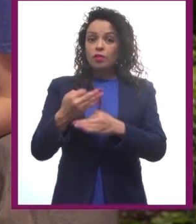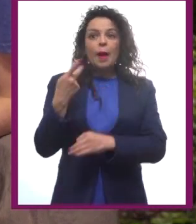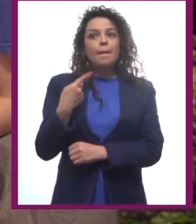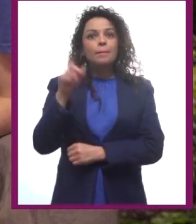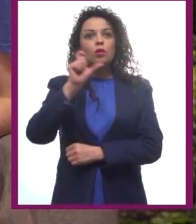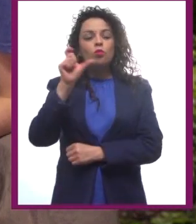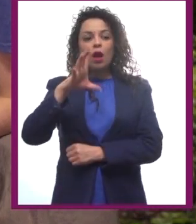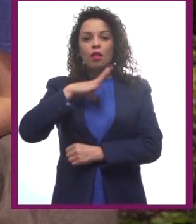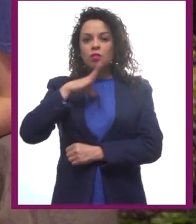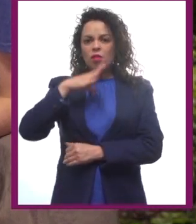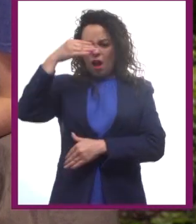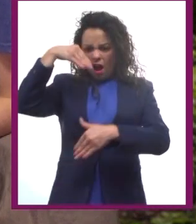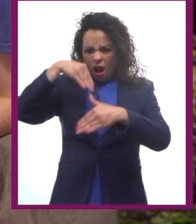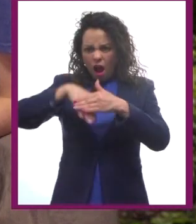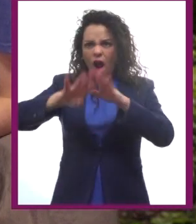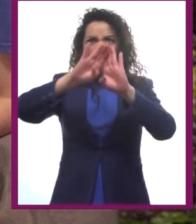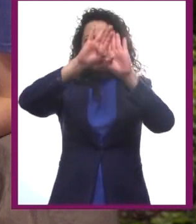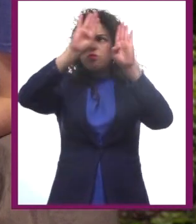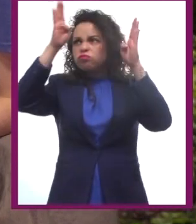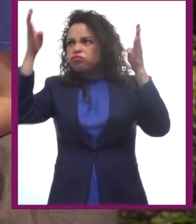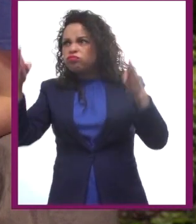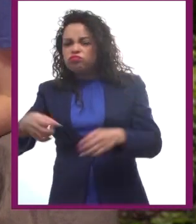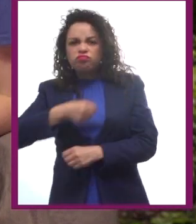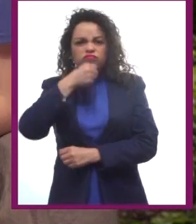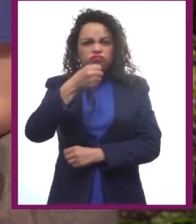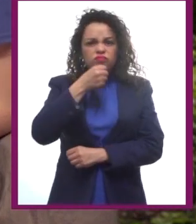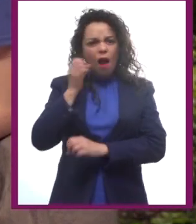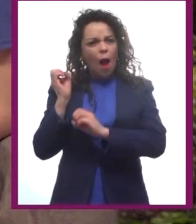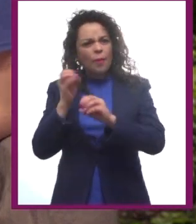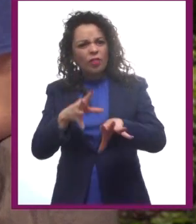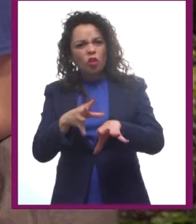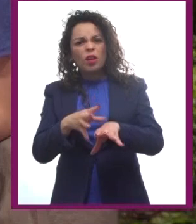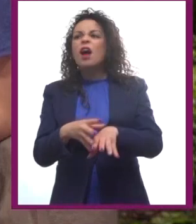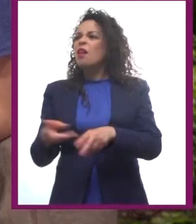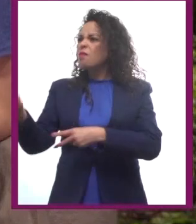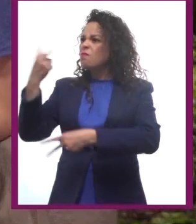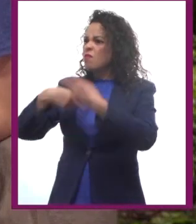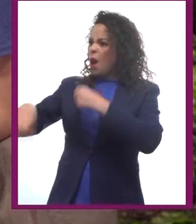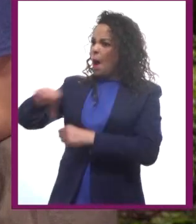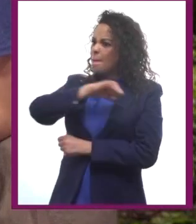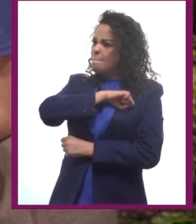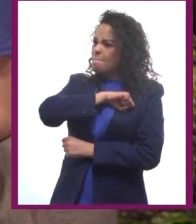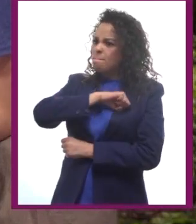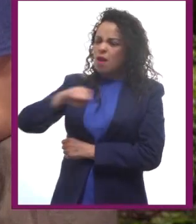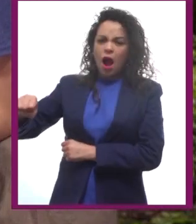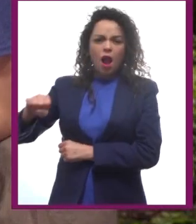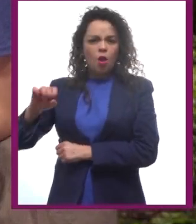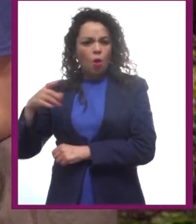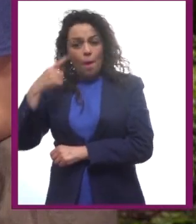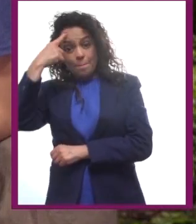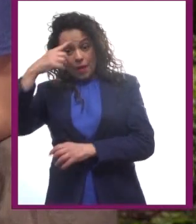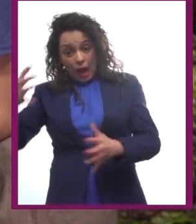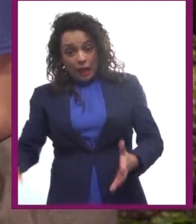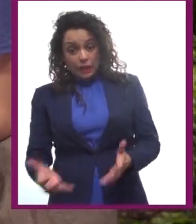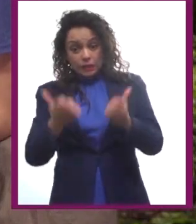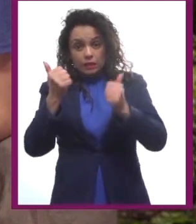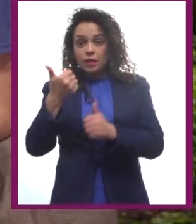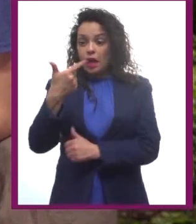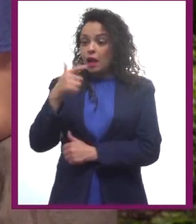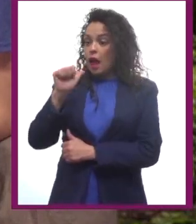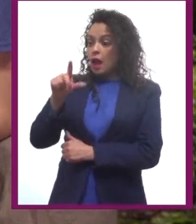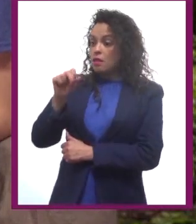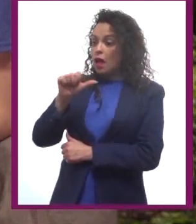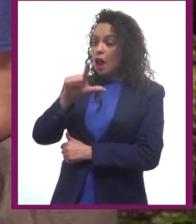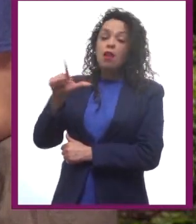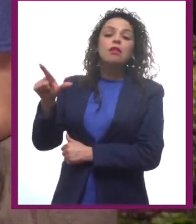al entrar en una mina abandonada, son atacados por un demonio, un balro. Y para salvar a Frodo, Gandalf se